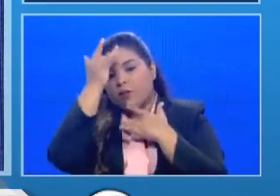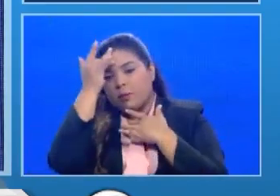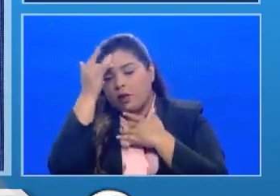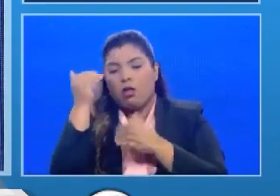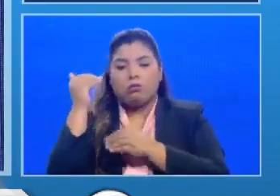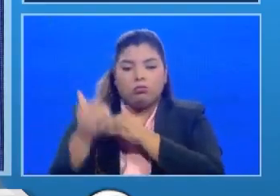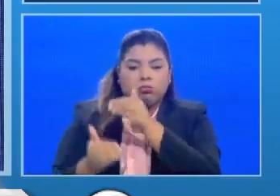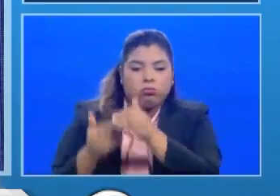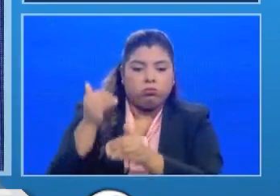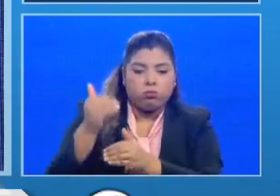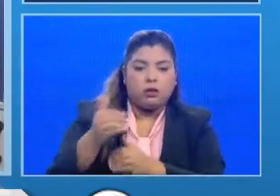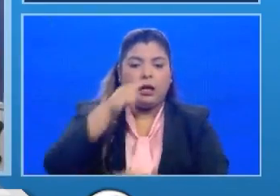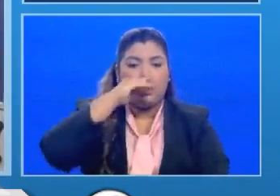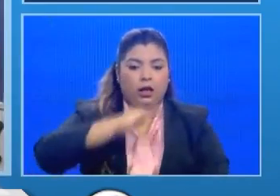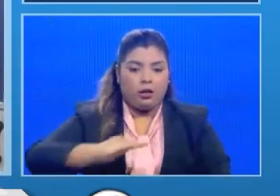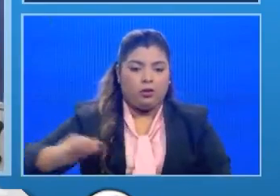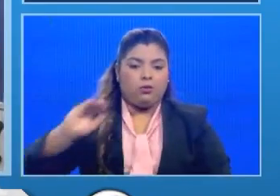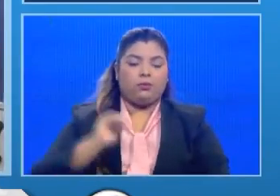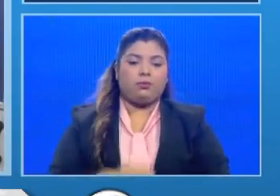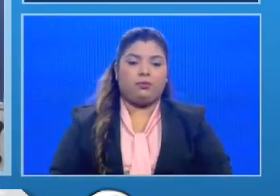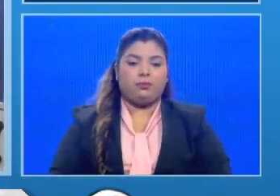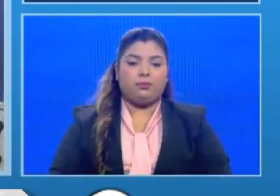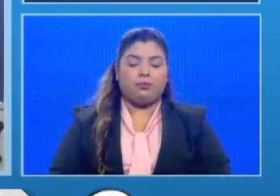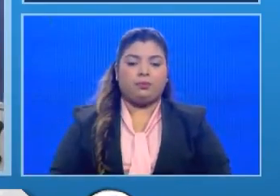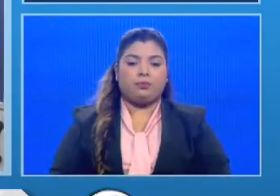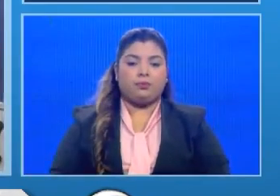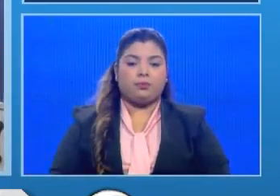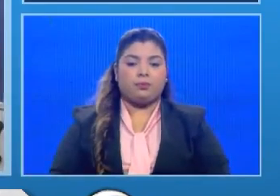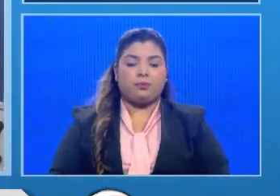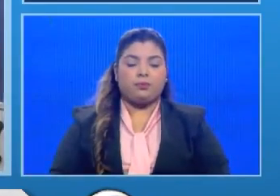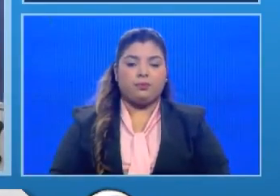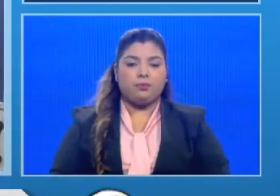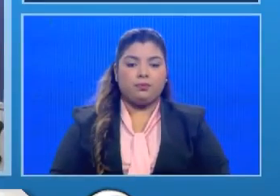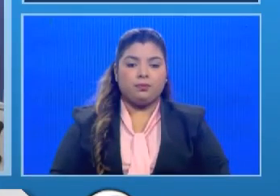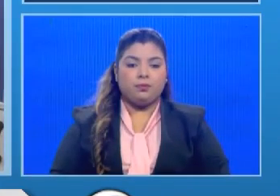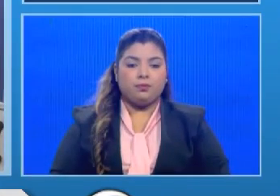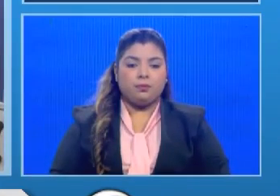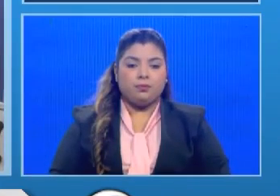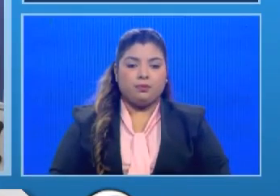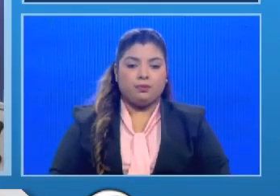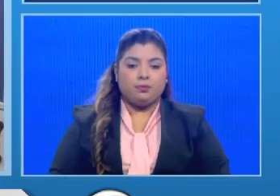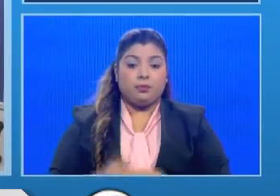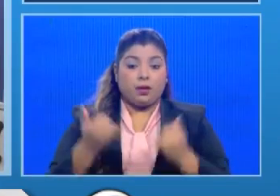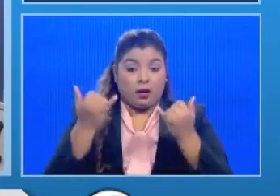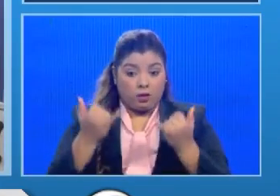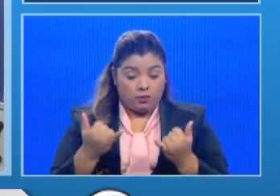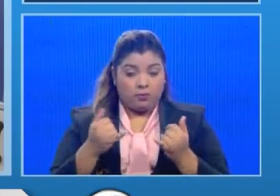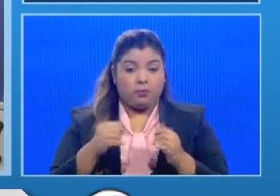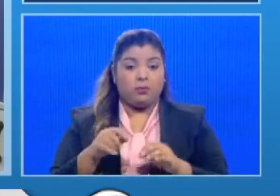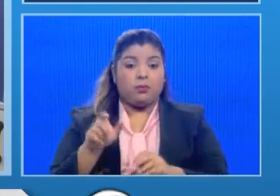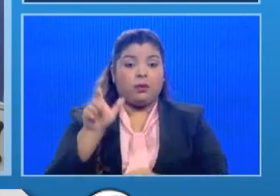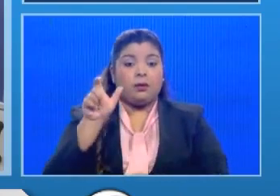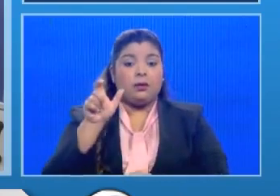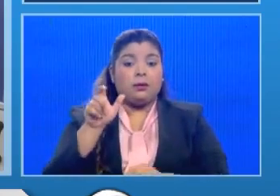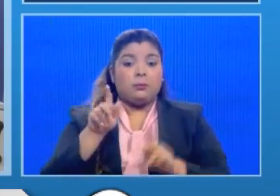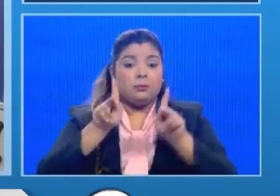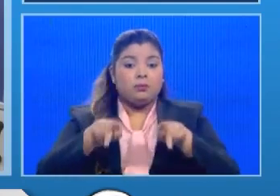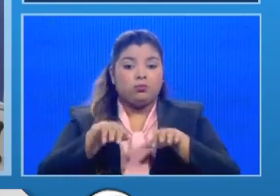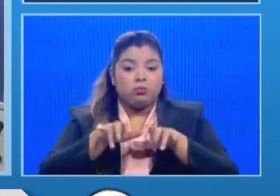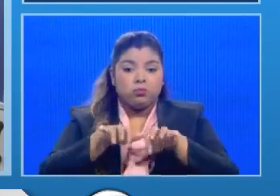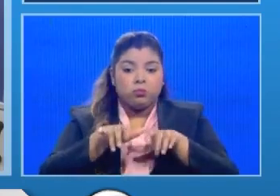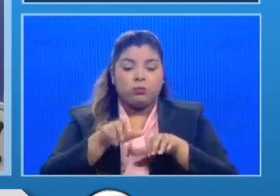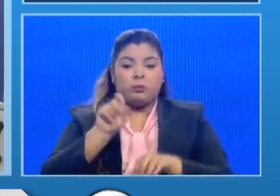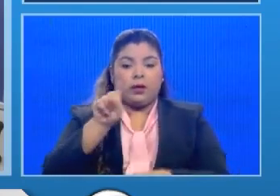posteriormente los niños y para finalizar este periodo de preguntas vamos ahora con la representante de la plataforma Foco